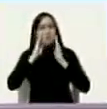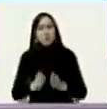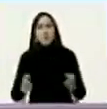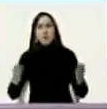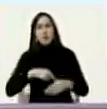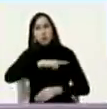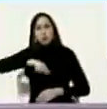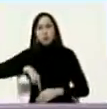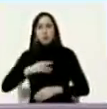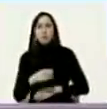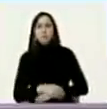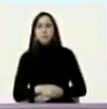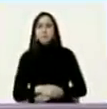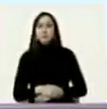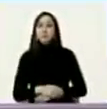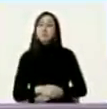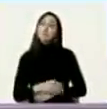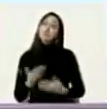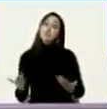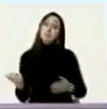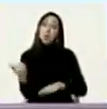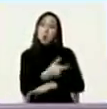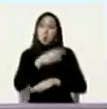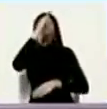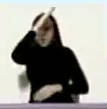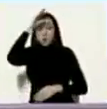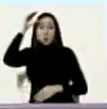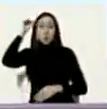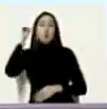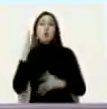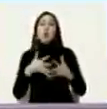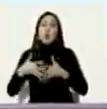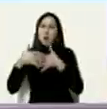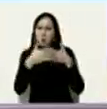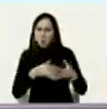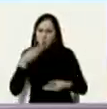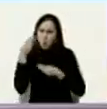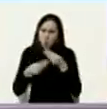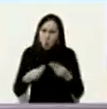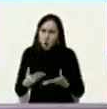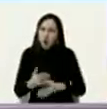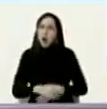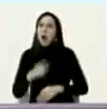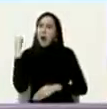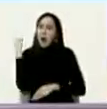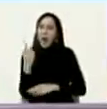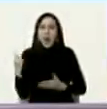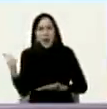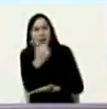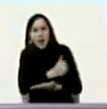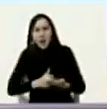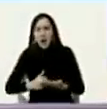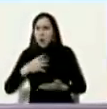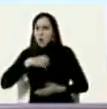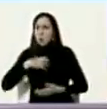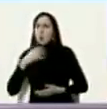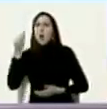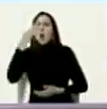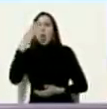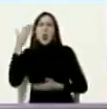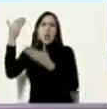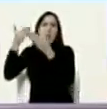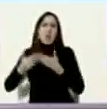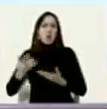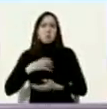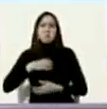claro entonces el gobierno de Donald Trump el gobierno de Estados Unidos presidió la farmacéutica para que no entrara al país ni una aspirina